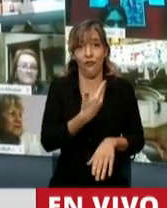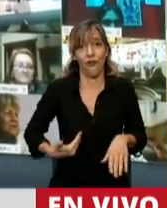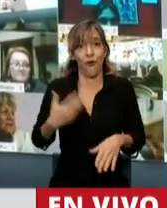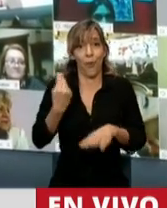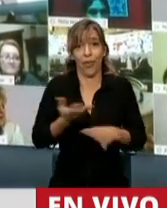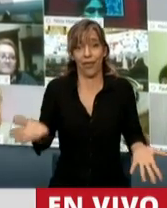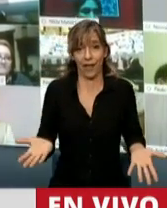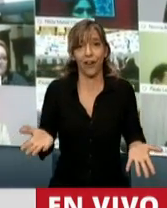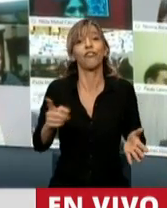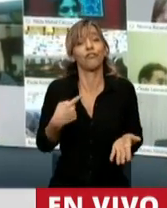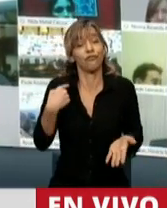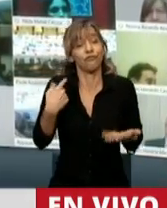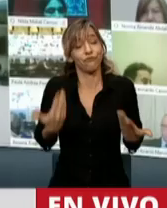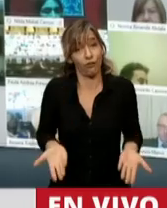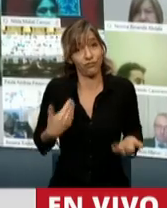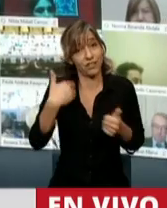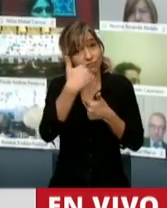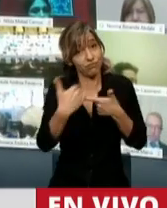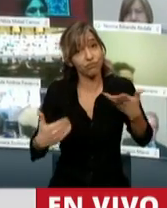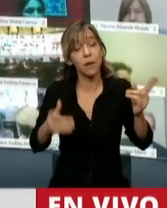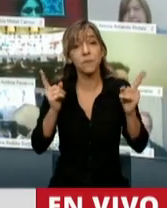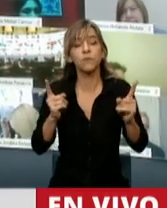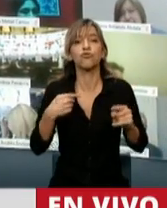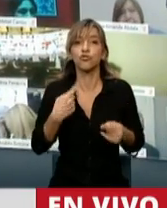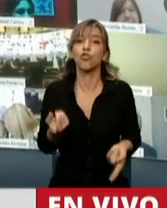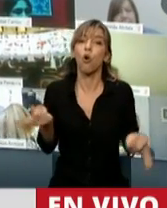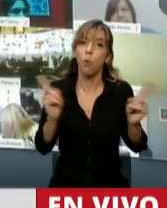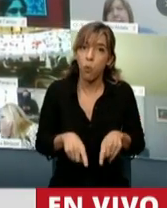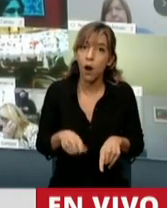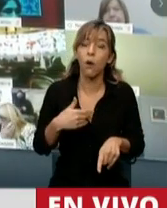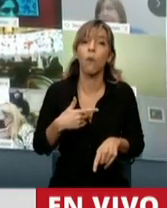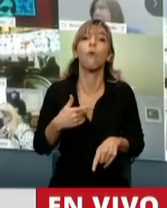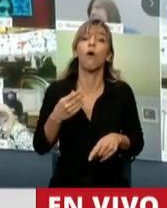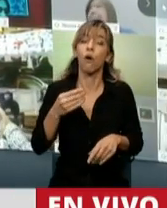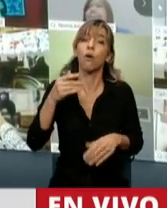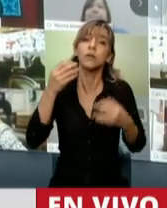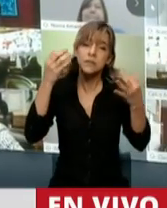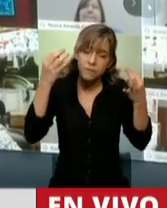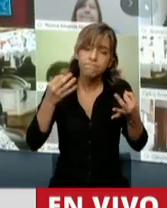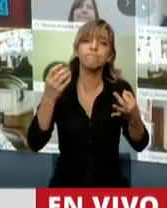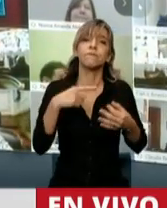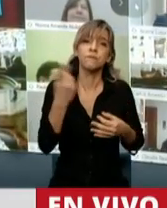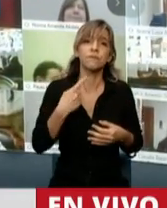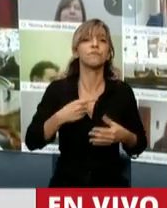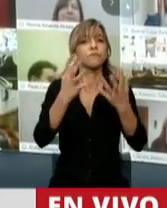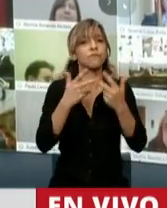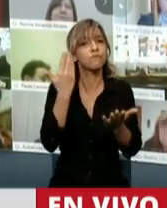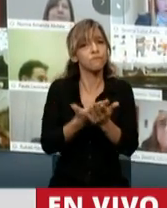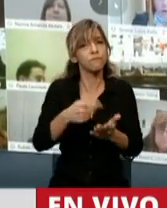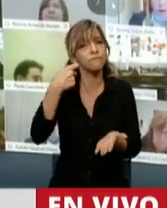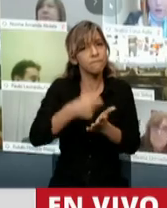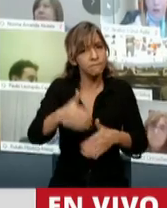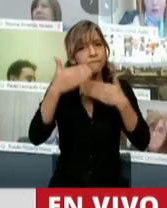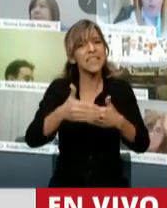vuelvo a decir como empecé, decimos sí a la moratoria, decimos no a la impunidad y